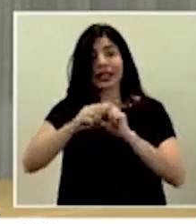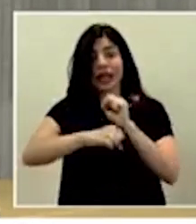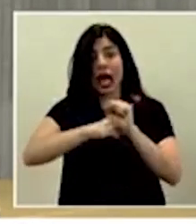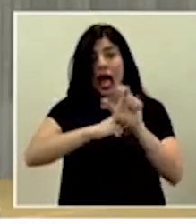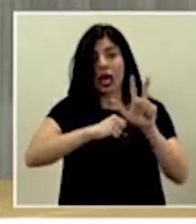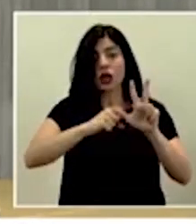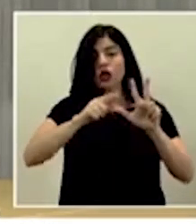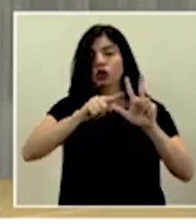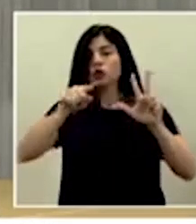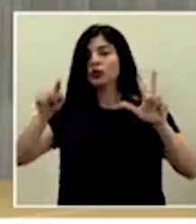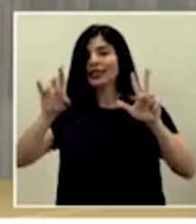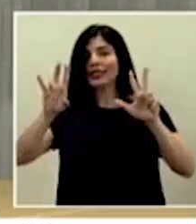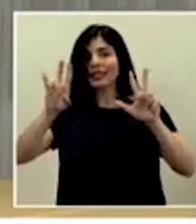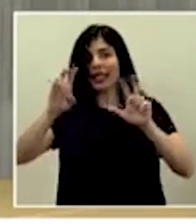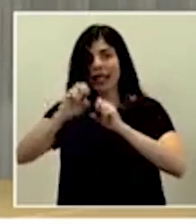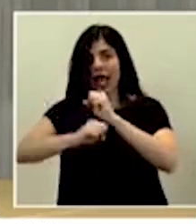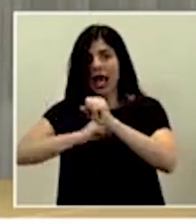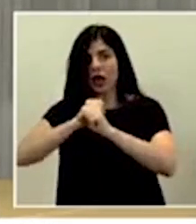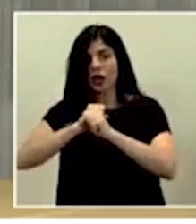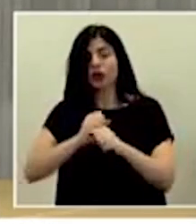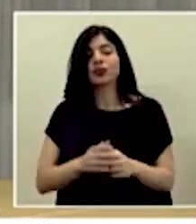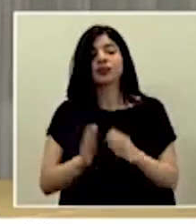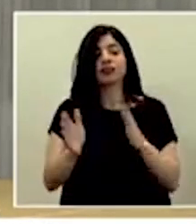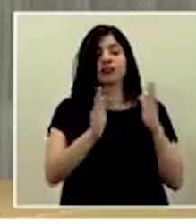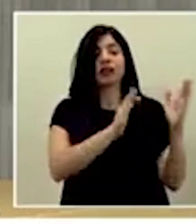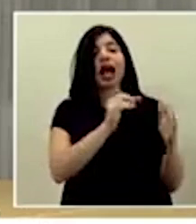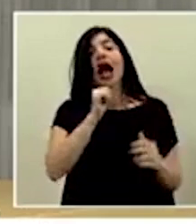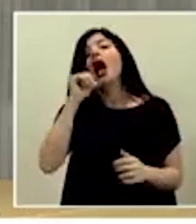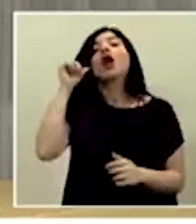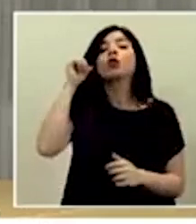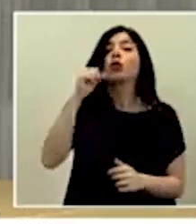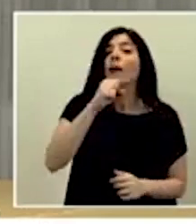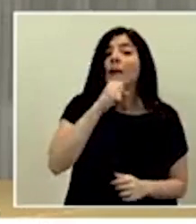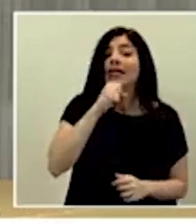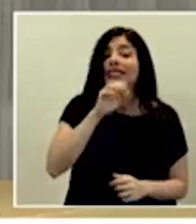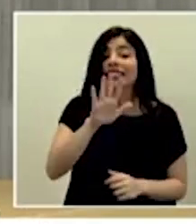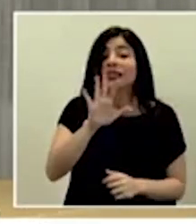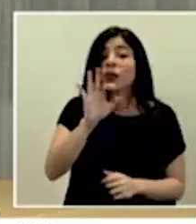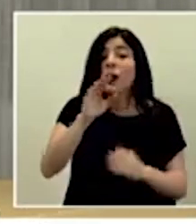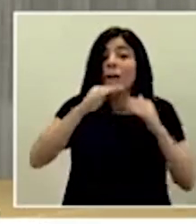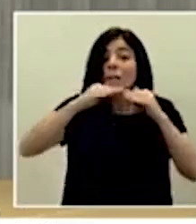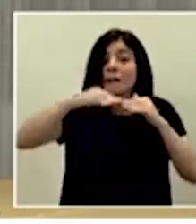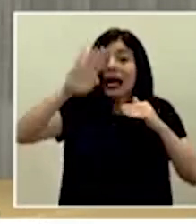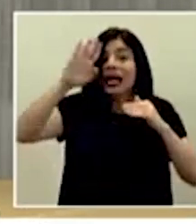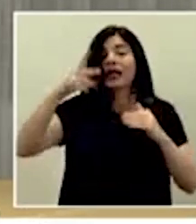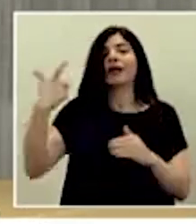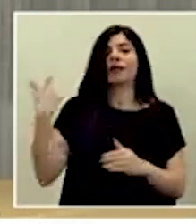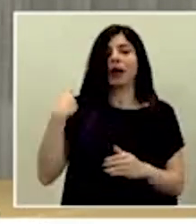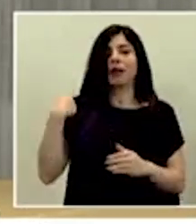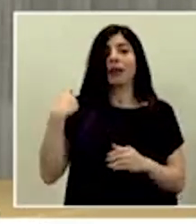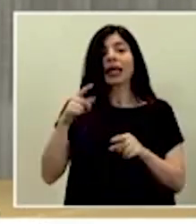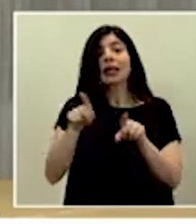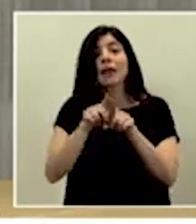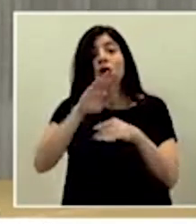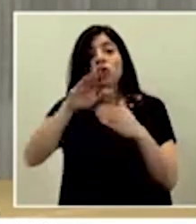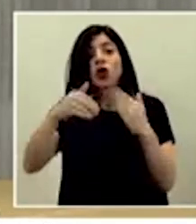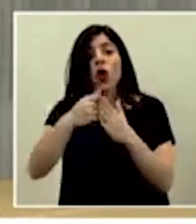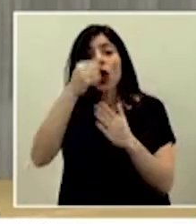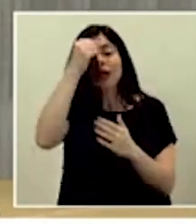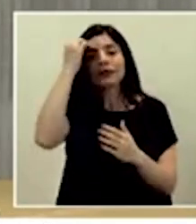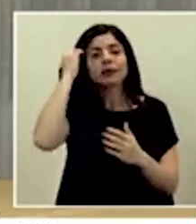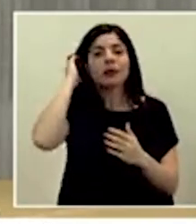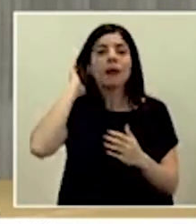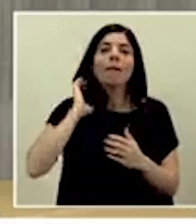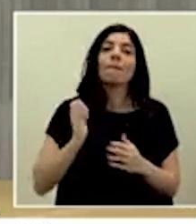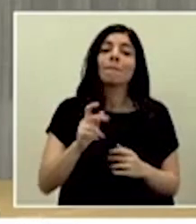a siete años, todos los adultos mayores a 59 años y todas las personas que tienen